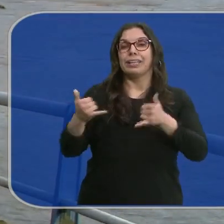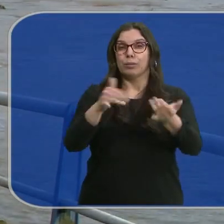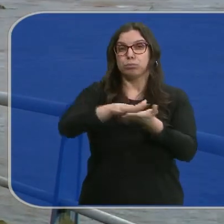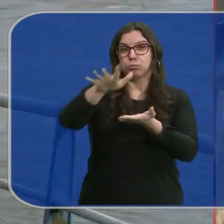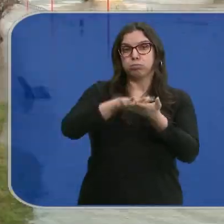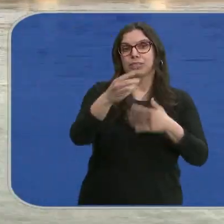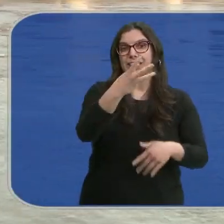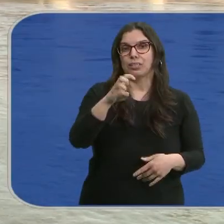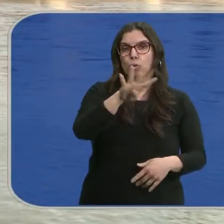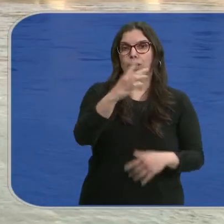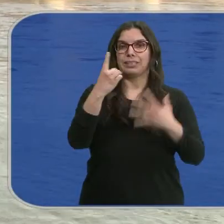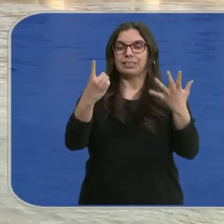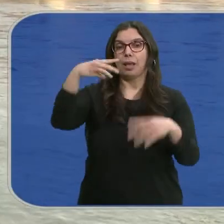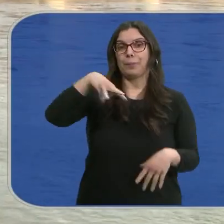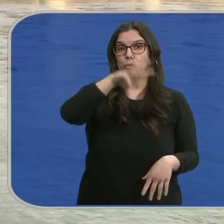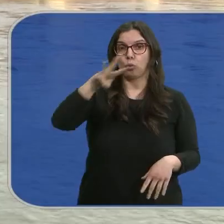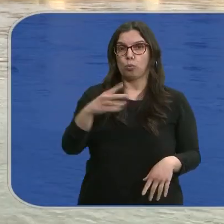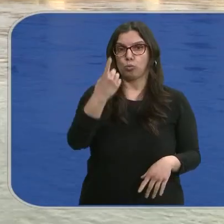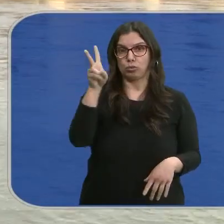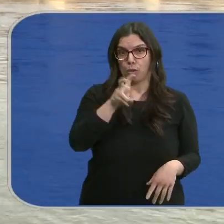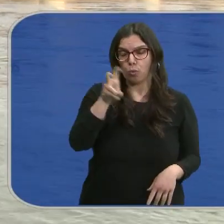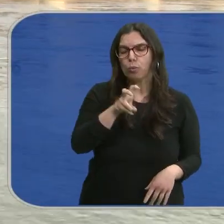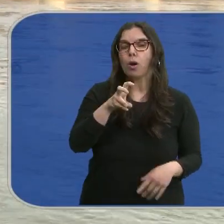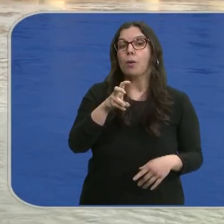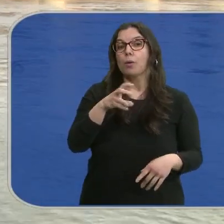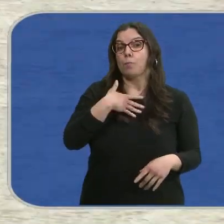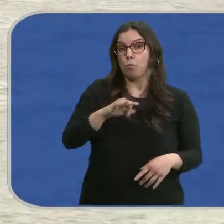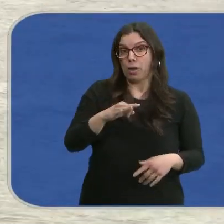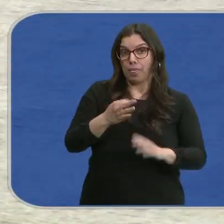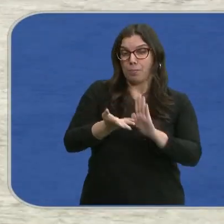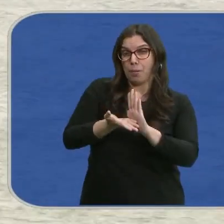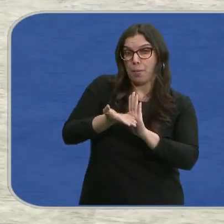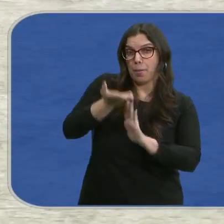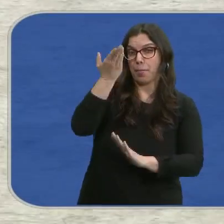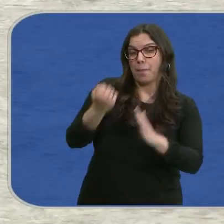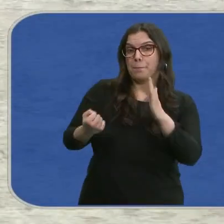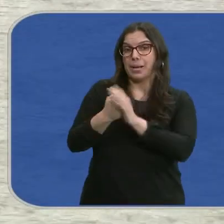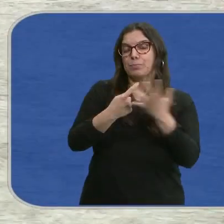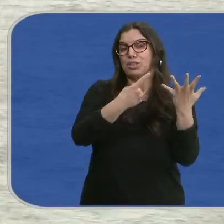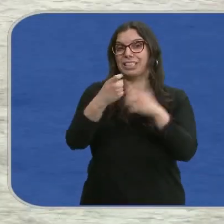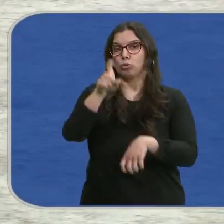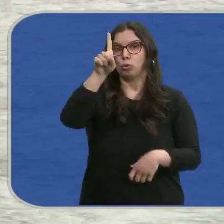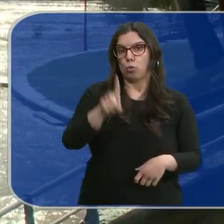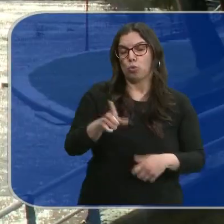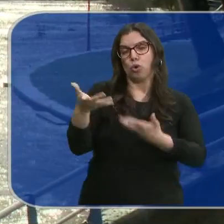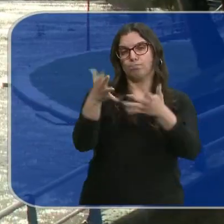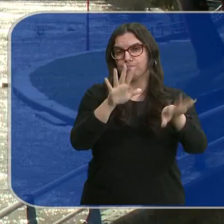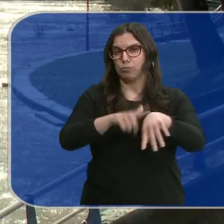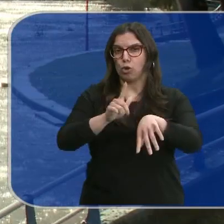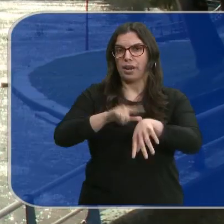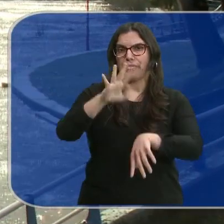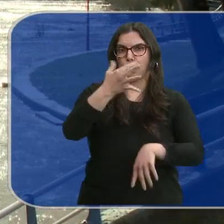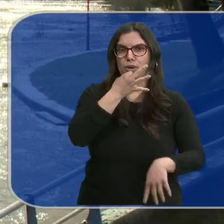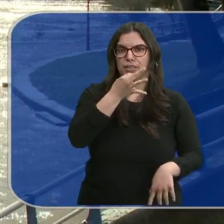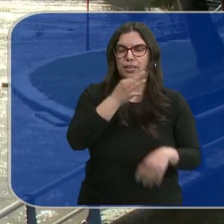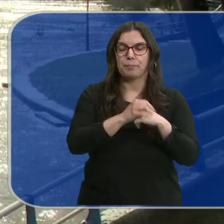346 metros cúbicos por segundo y se espera que alcance como caudal máximo los 601 hacia las 5